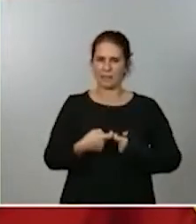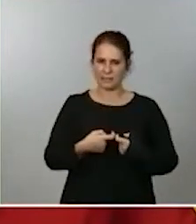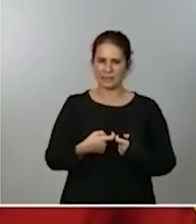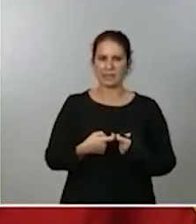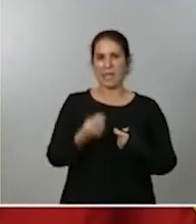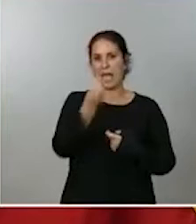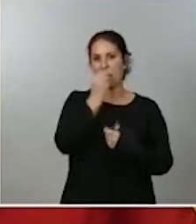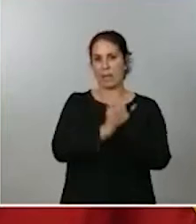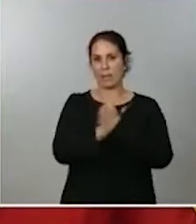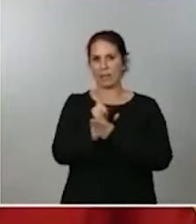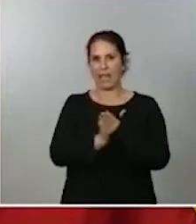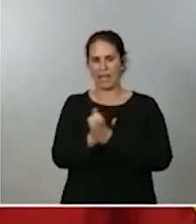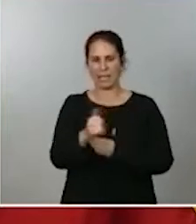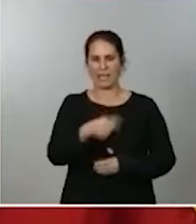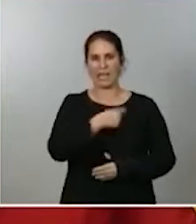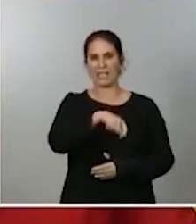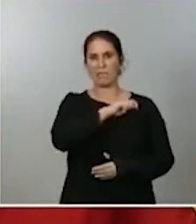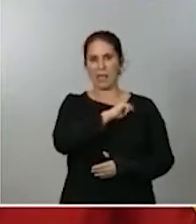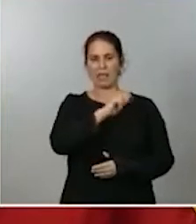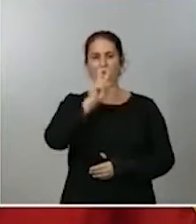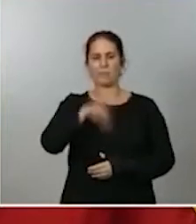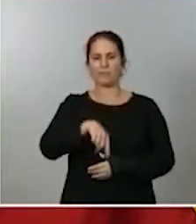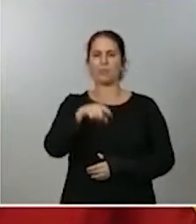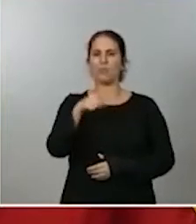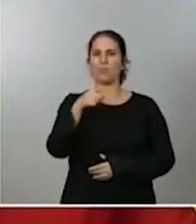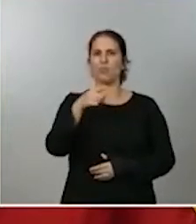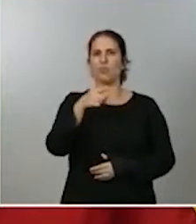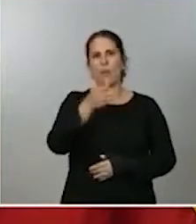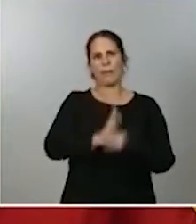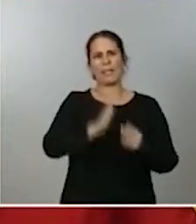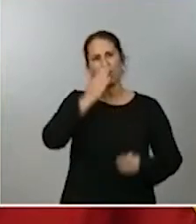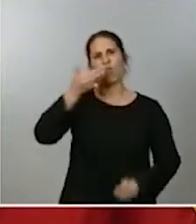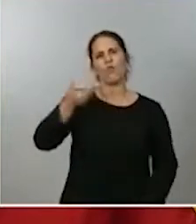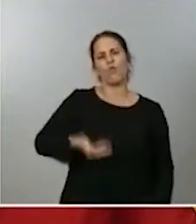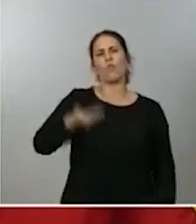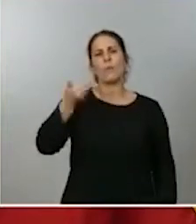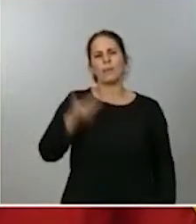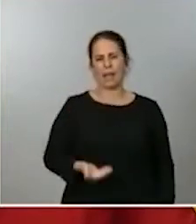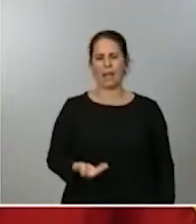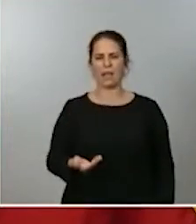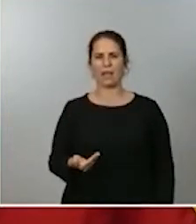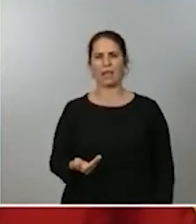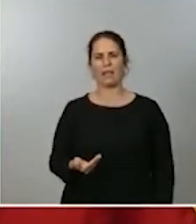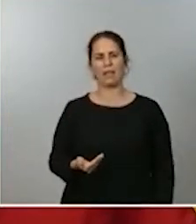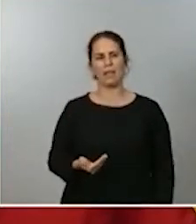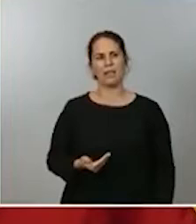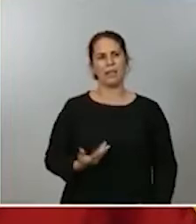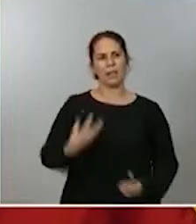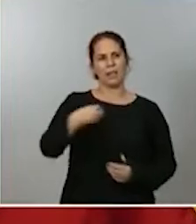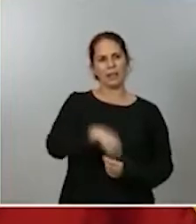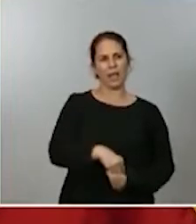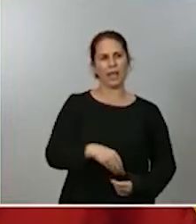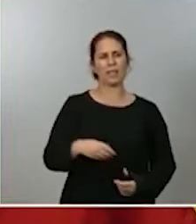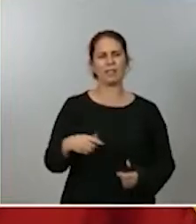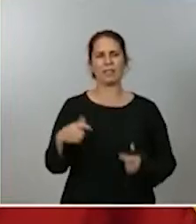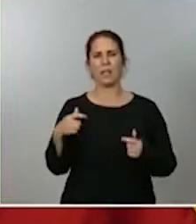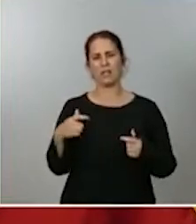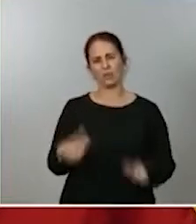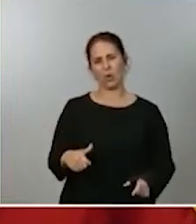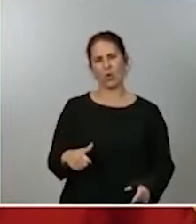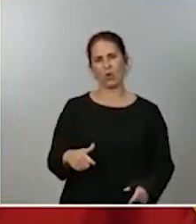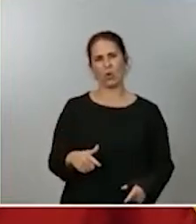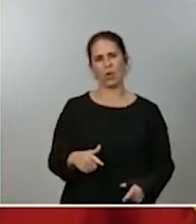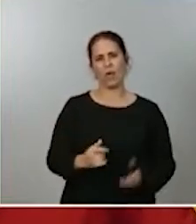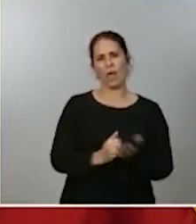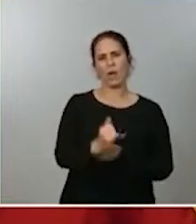en España son una parte fundamental del conjunto de todo el sector agroalimentario